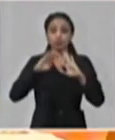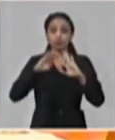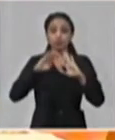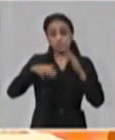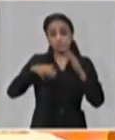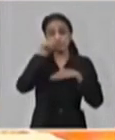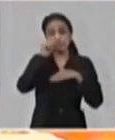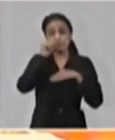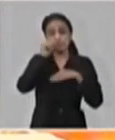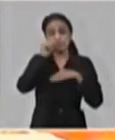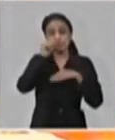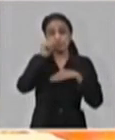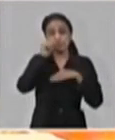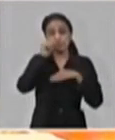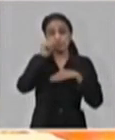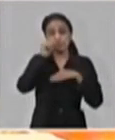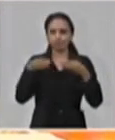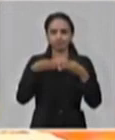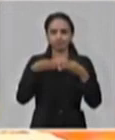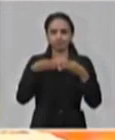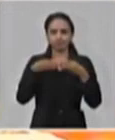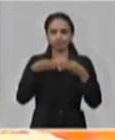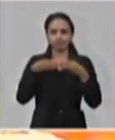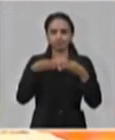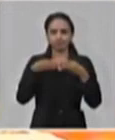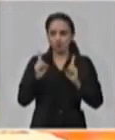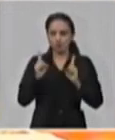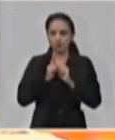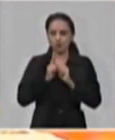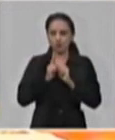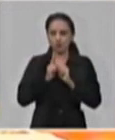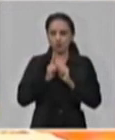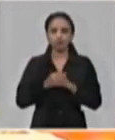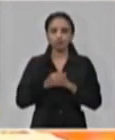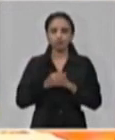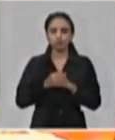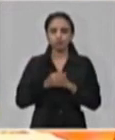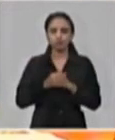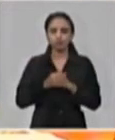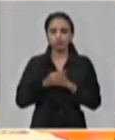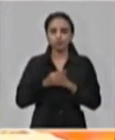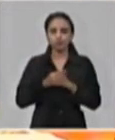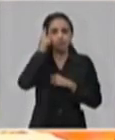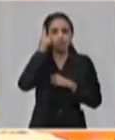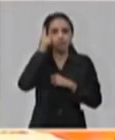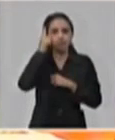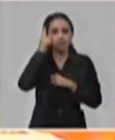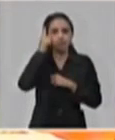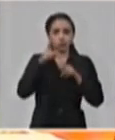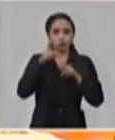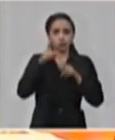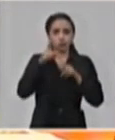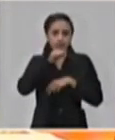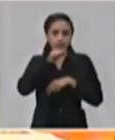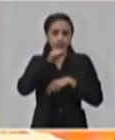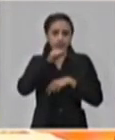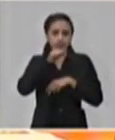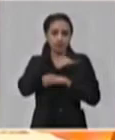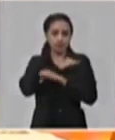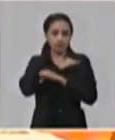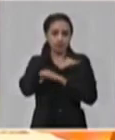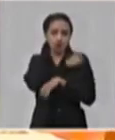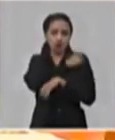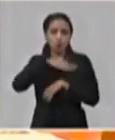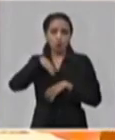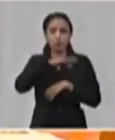usted nos hiciera las valoraciones finales, qué valoraciones, qué impresiones, qué orientaciones quiere darle a nuestro pueblo.